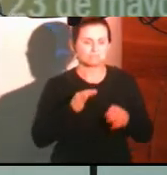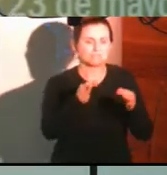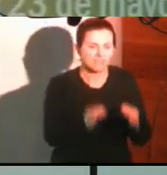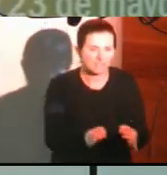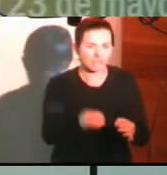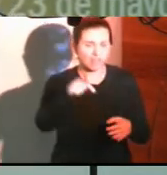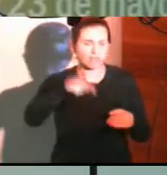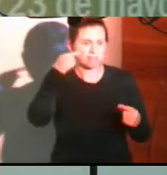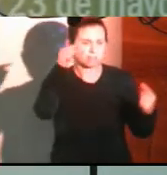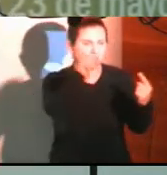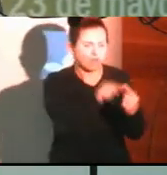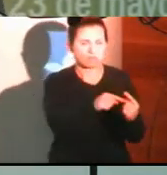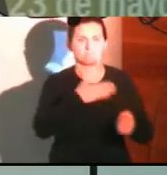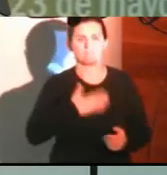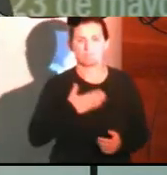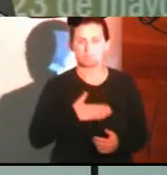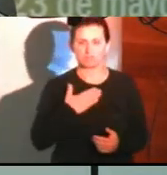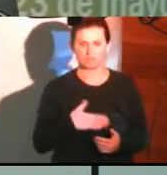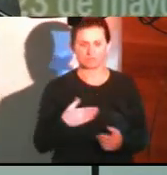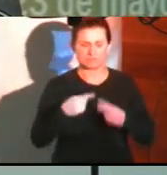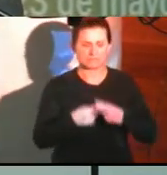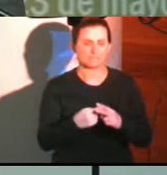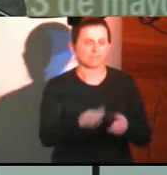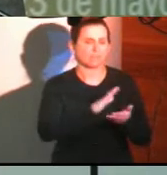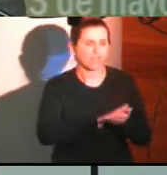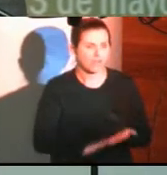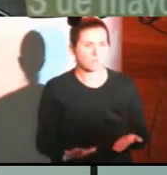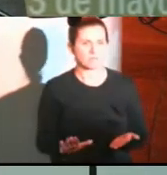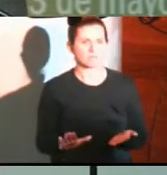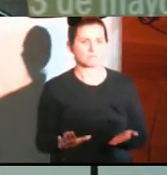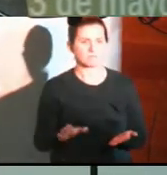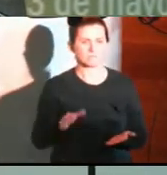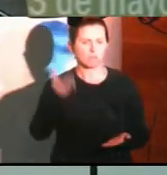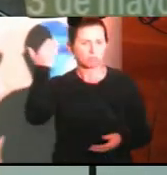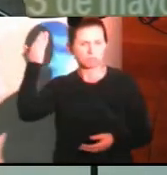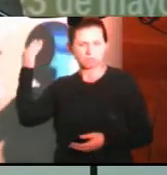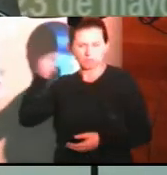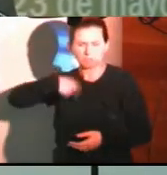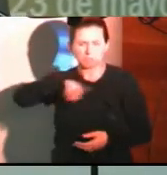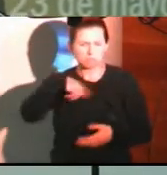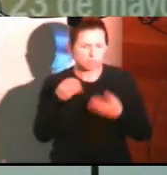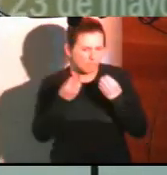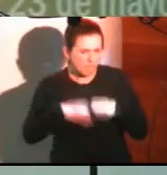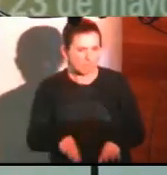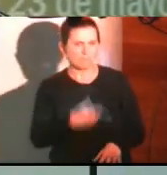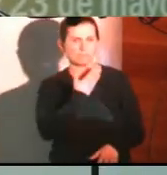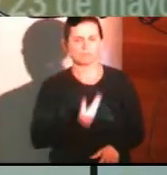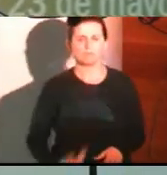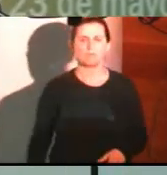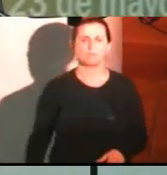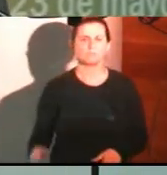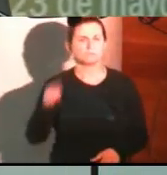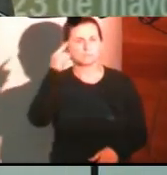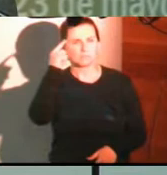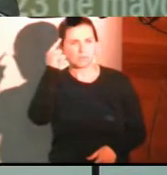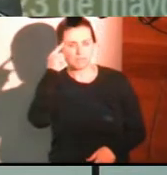objetivos. En esto de las nuevas tecnologías, cuando nosotros iniciamos la gestión, la ilusión era tener un polo